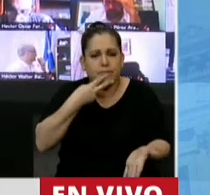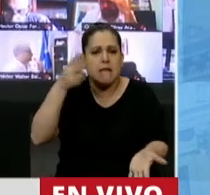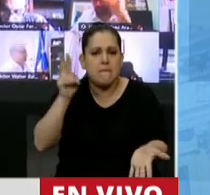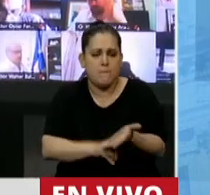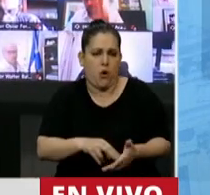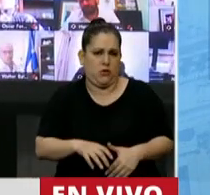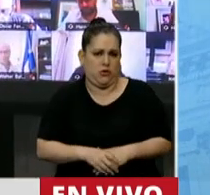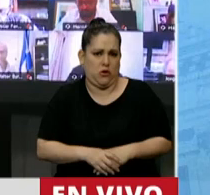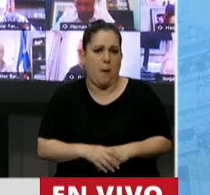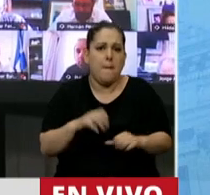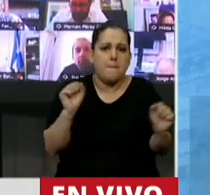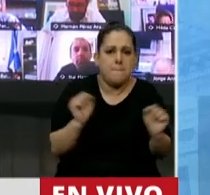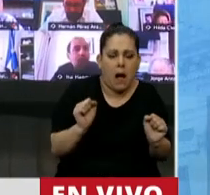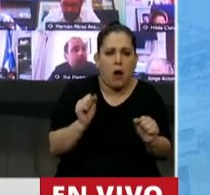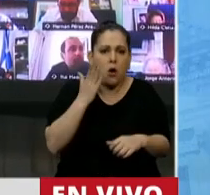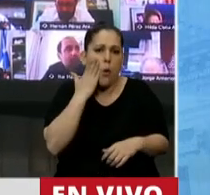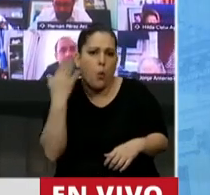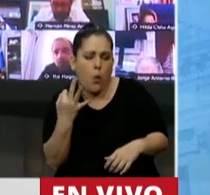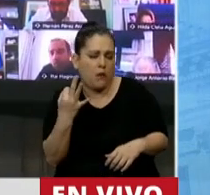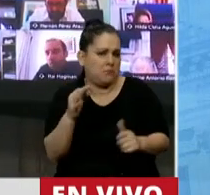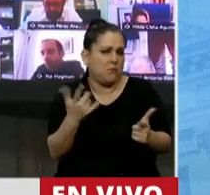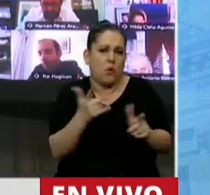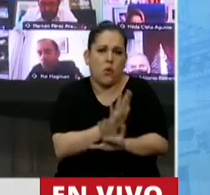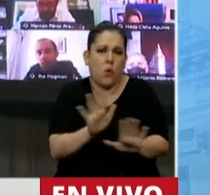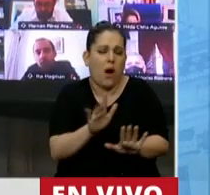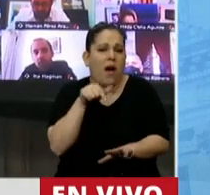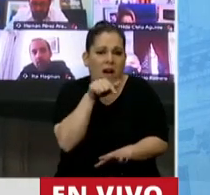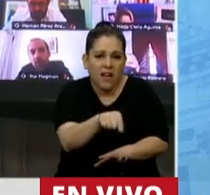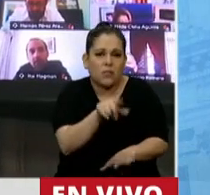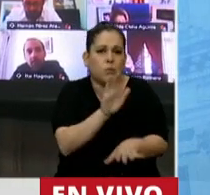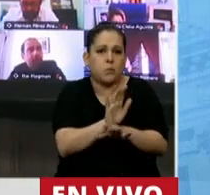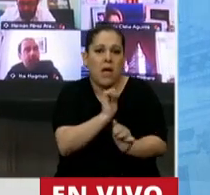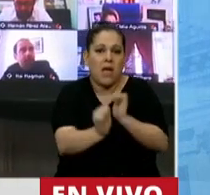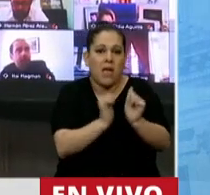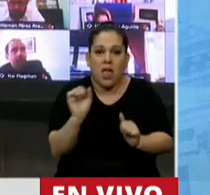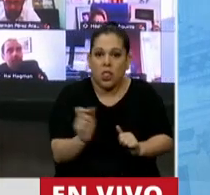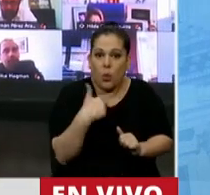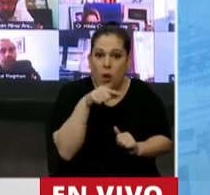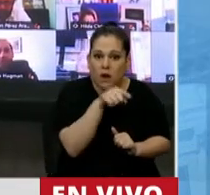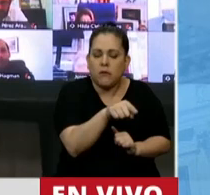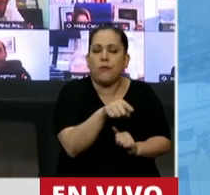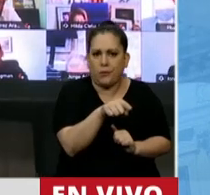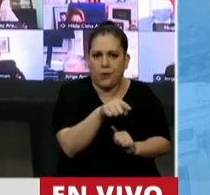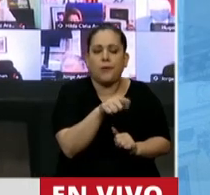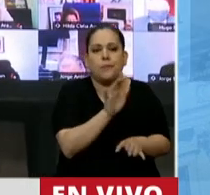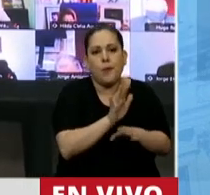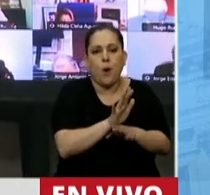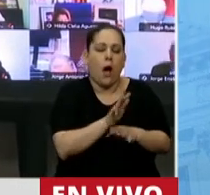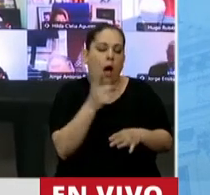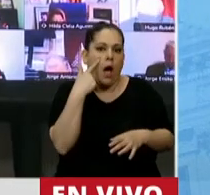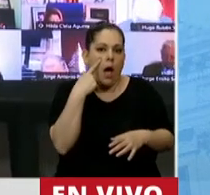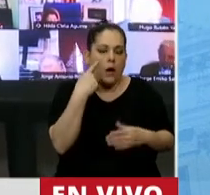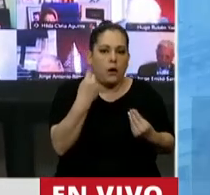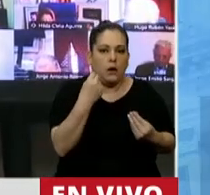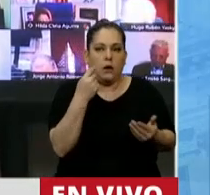héroes ni villanos, señor Presidente. Se está transformando a los empresarios que quedan en sobrevivientes de